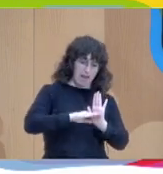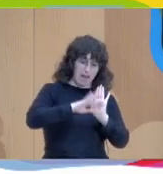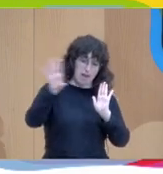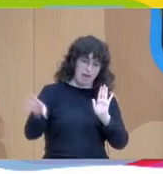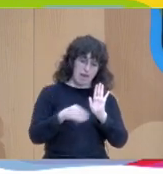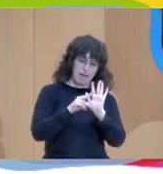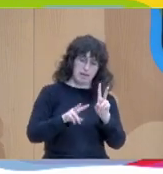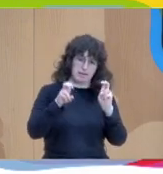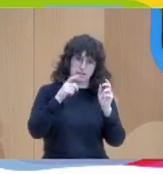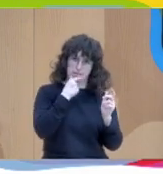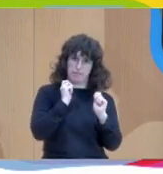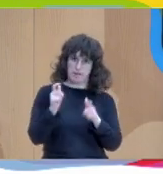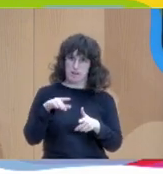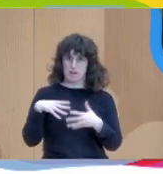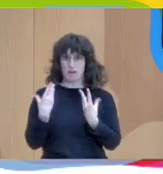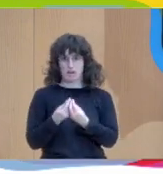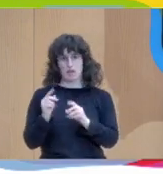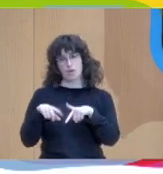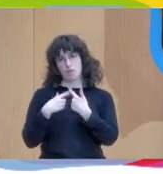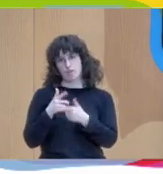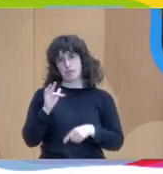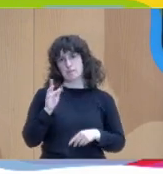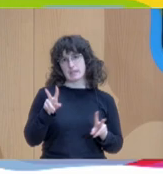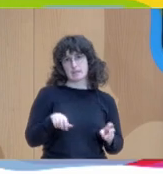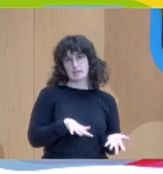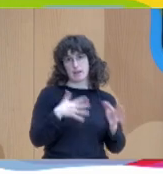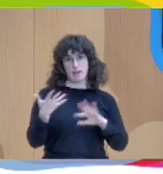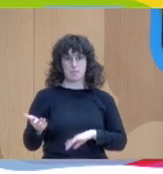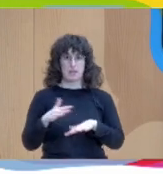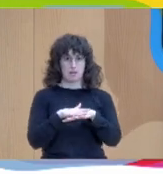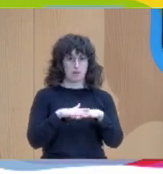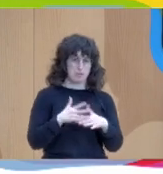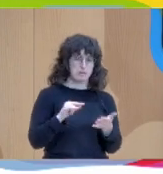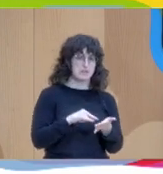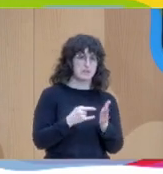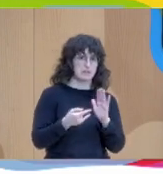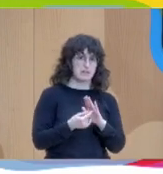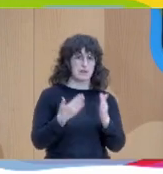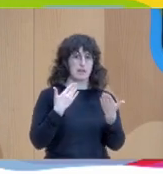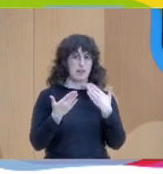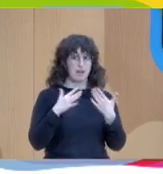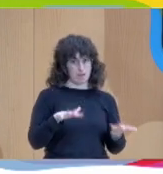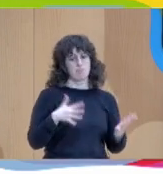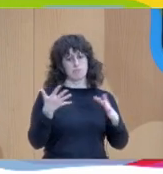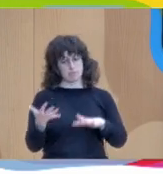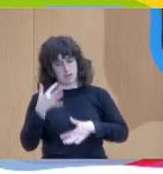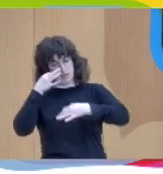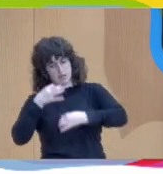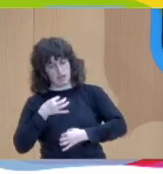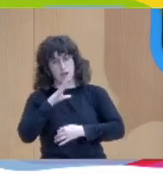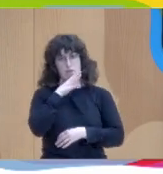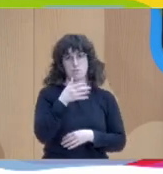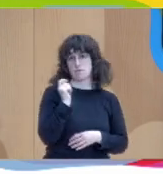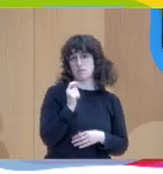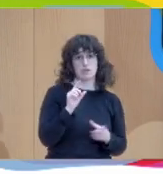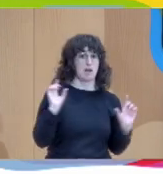reuniones de la red aplicar técnicas dialógicas porque muchas veces en las reuniones que son de 20